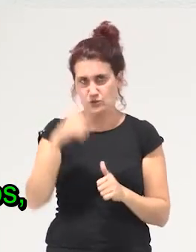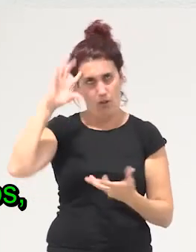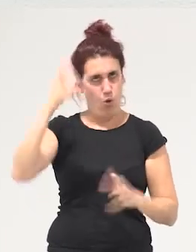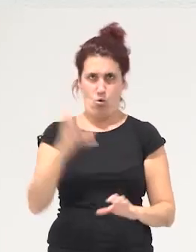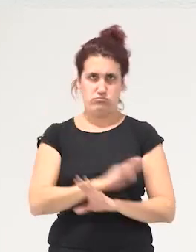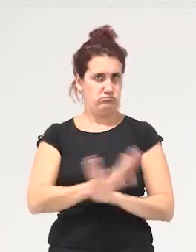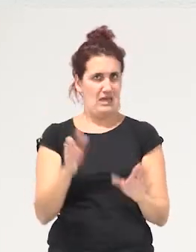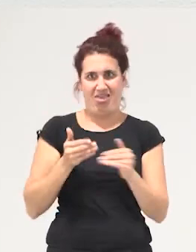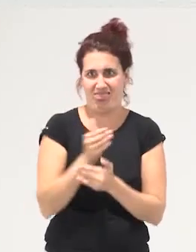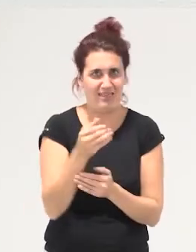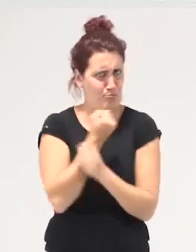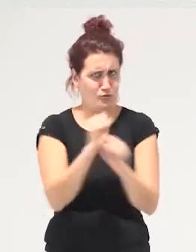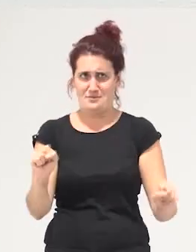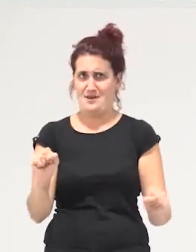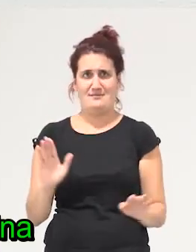e inviable